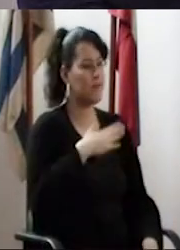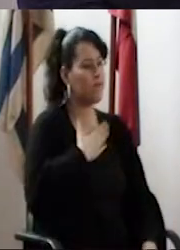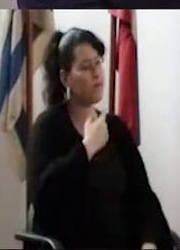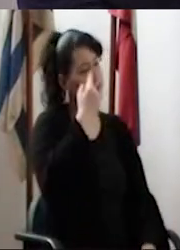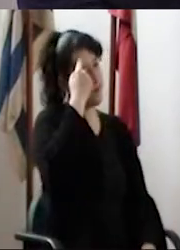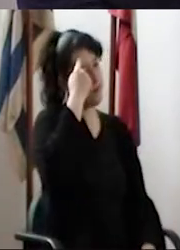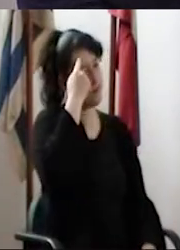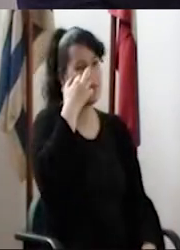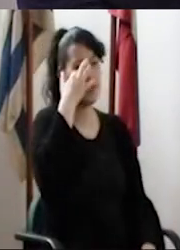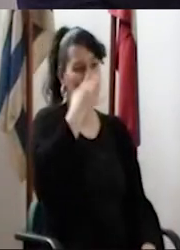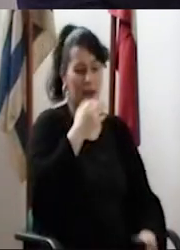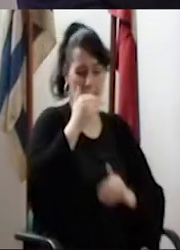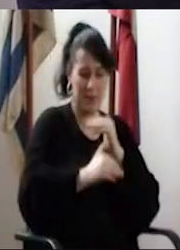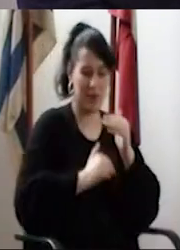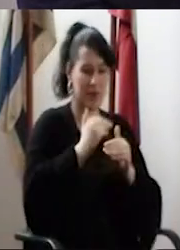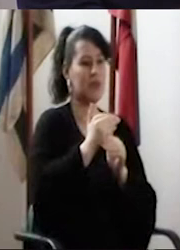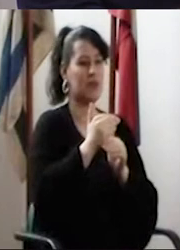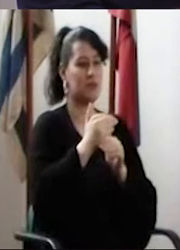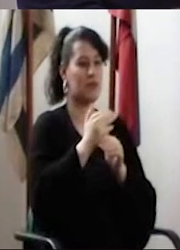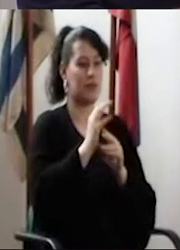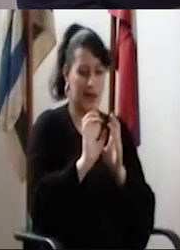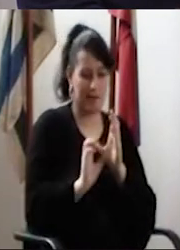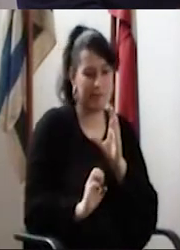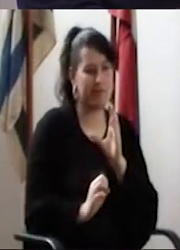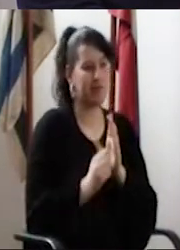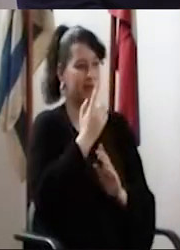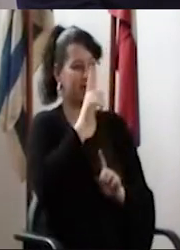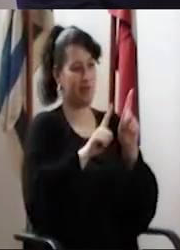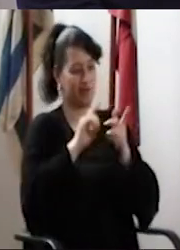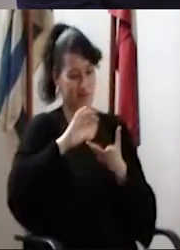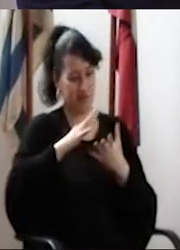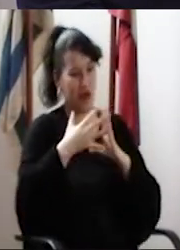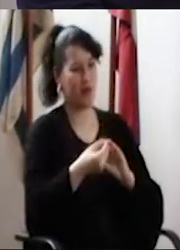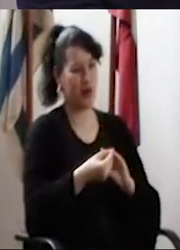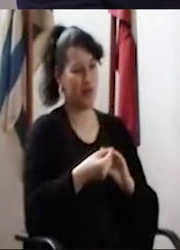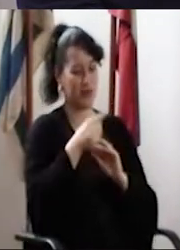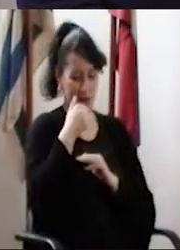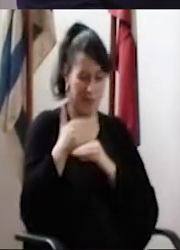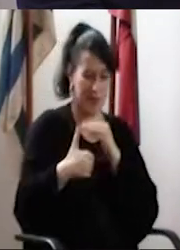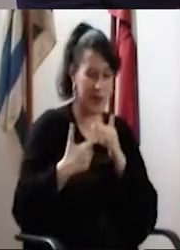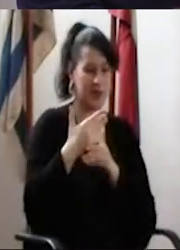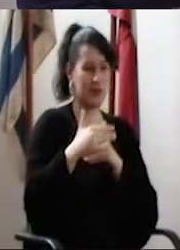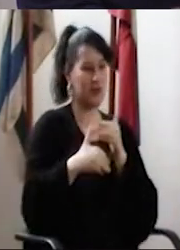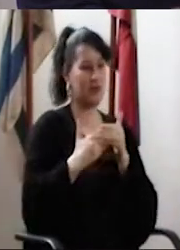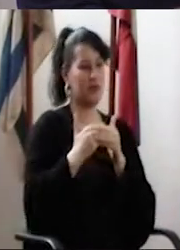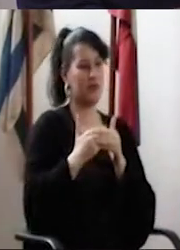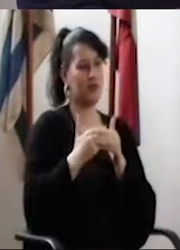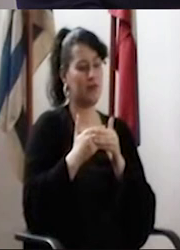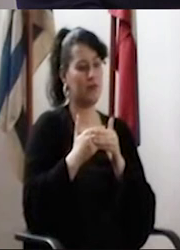Y yo lo que pienso es que en realidad este proceso fue de construcción de universidad. Ese proceso